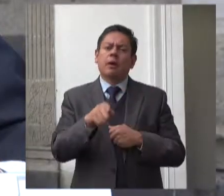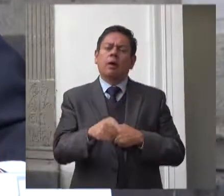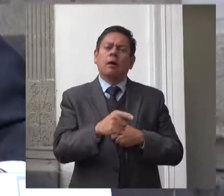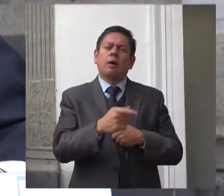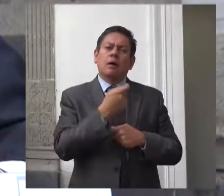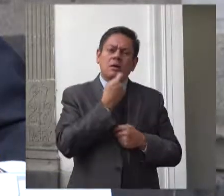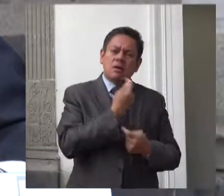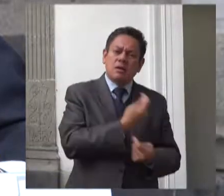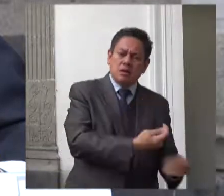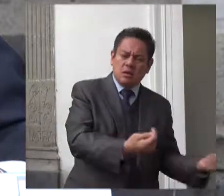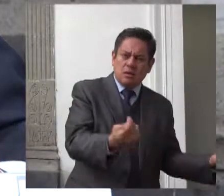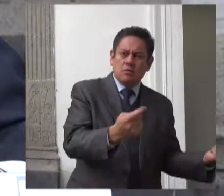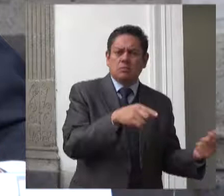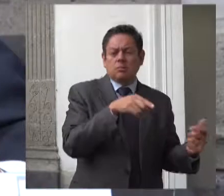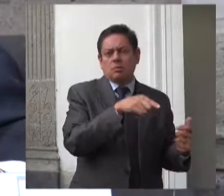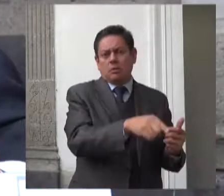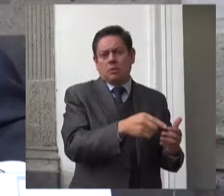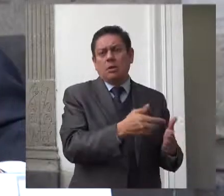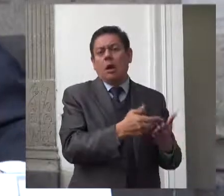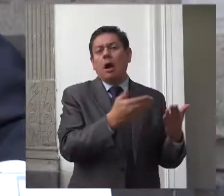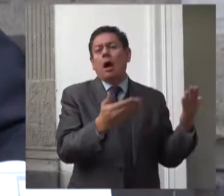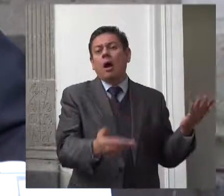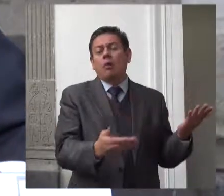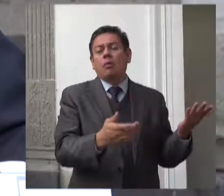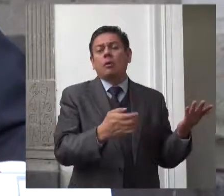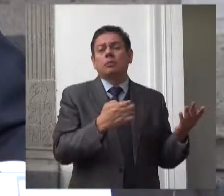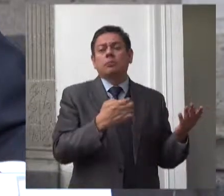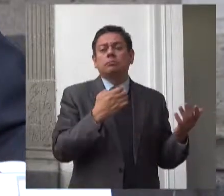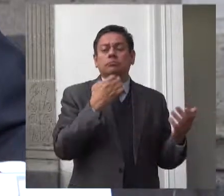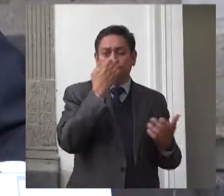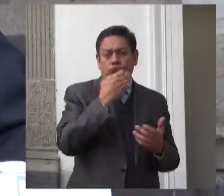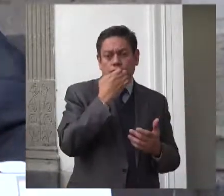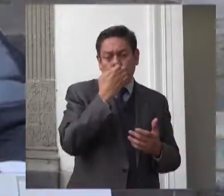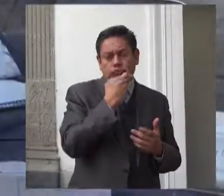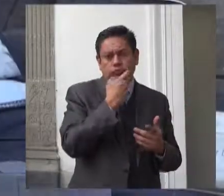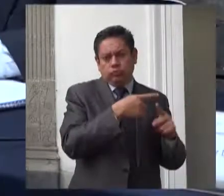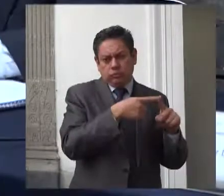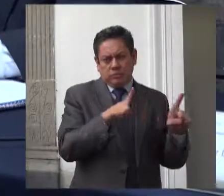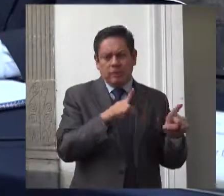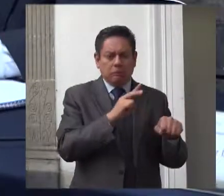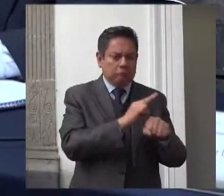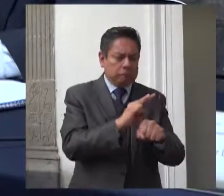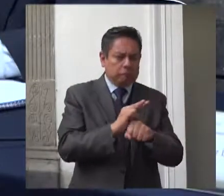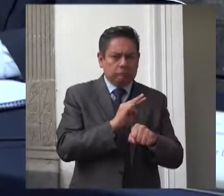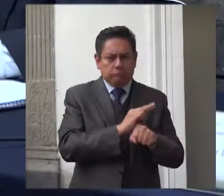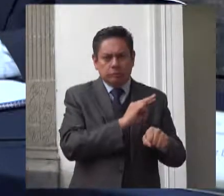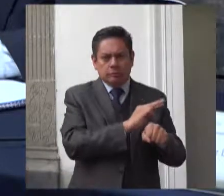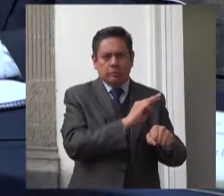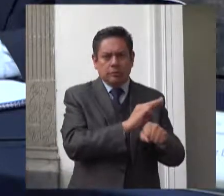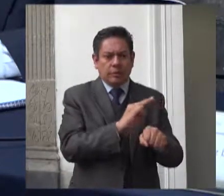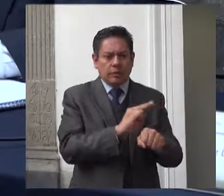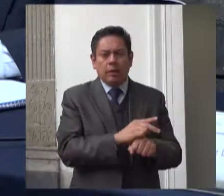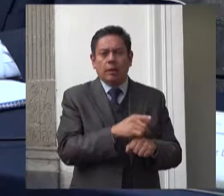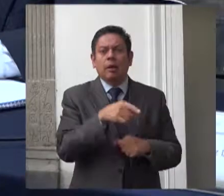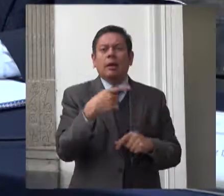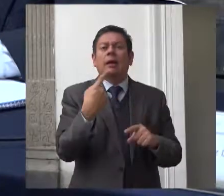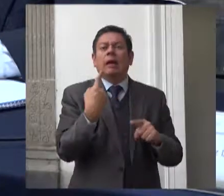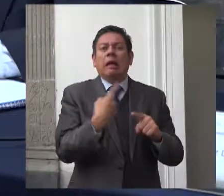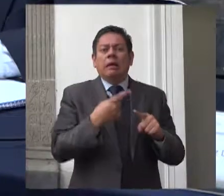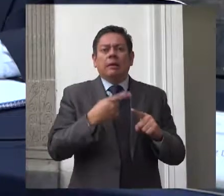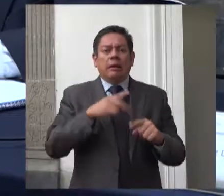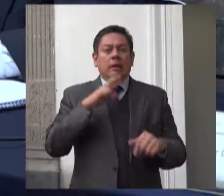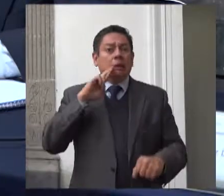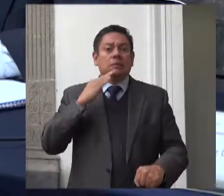de niñas y niños en las estancias infantiles, lo que representa una violación a sus derechos a